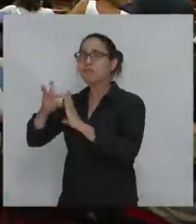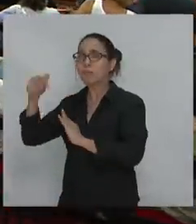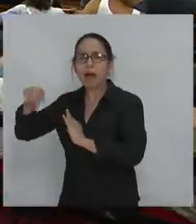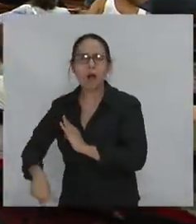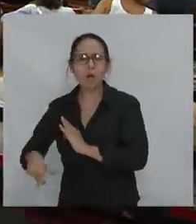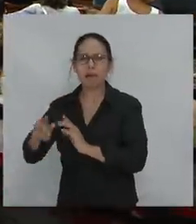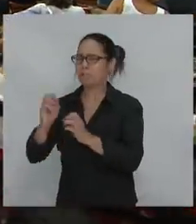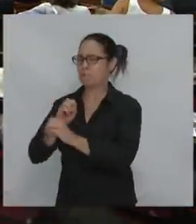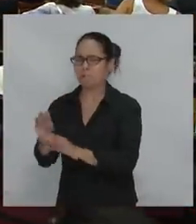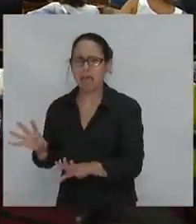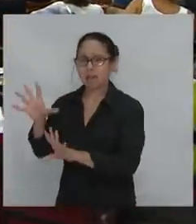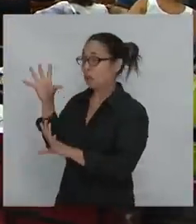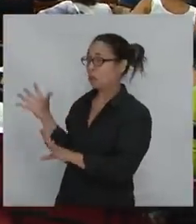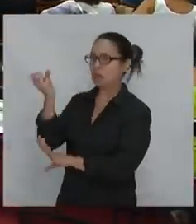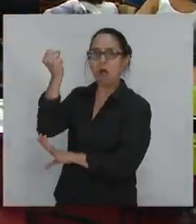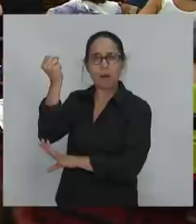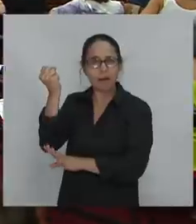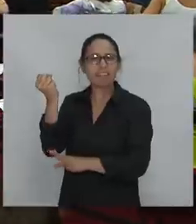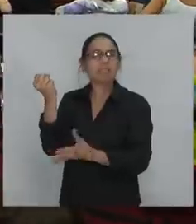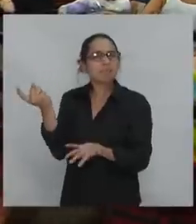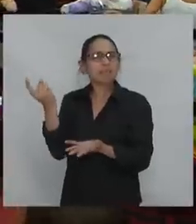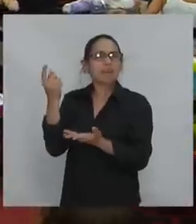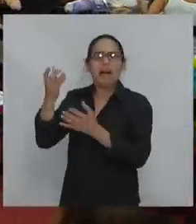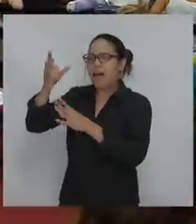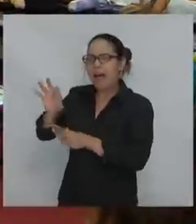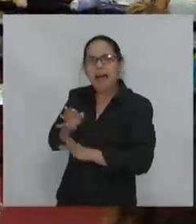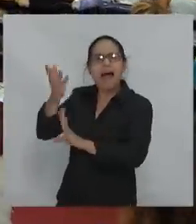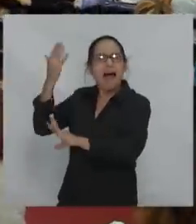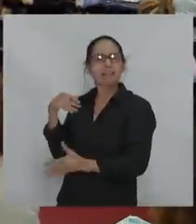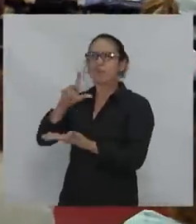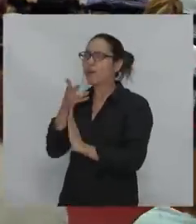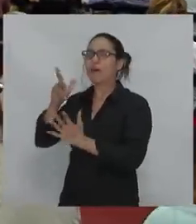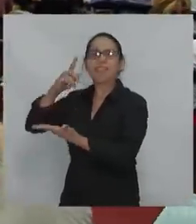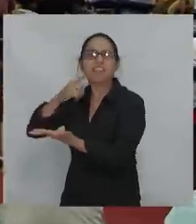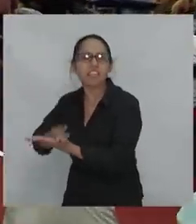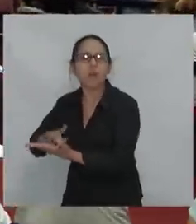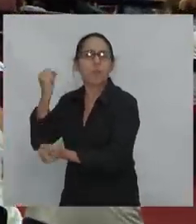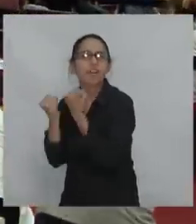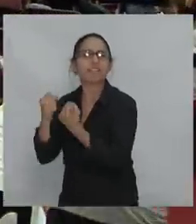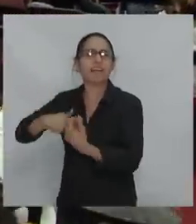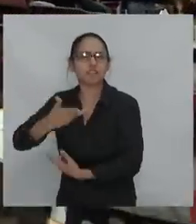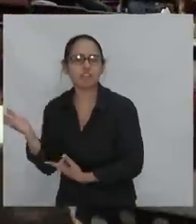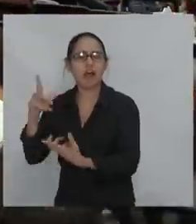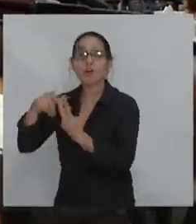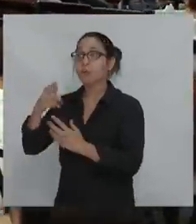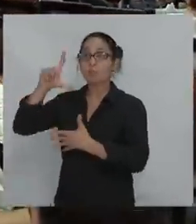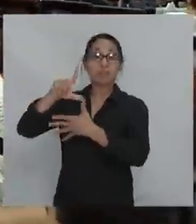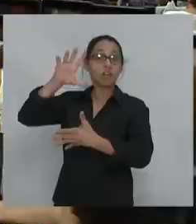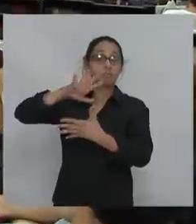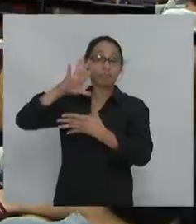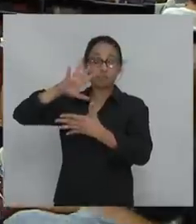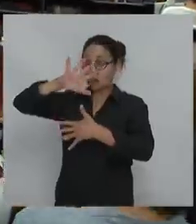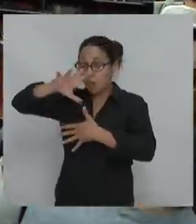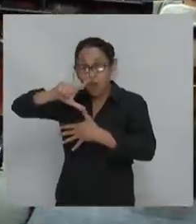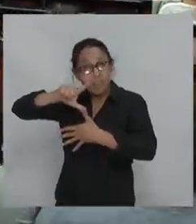formulada de viejas actitudes, de viejas decisiones que ya fracasaron en el continente años